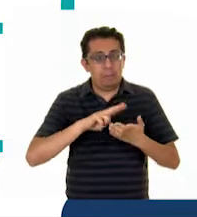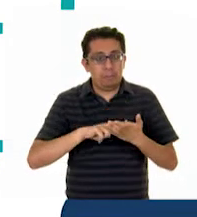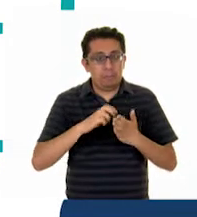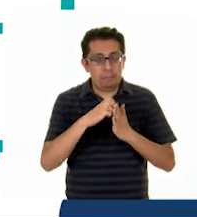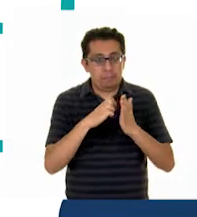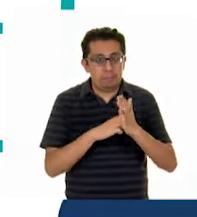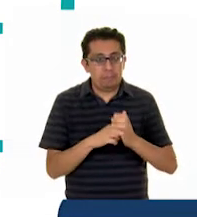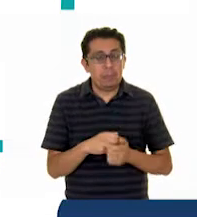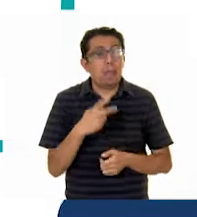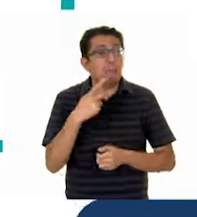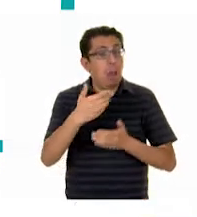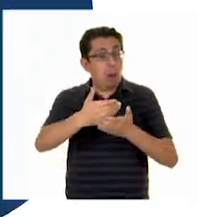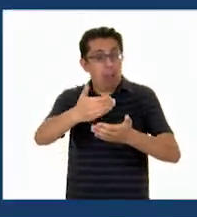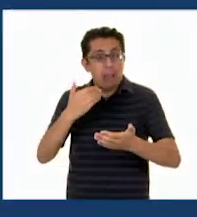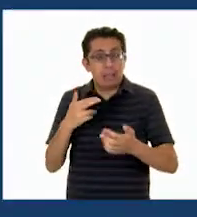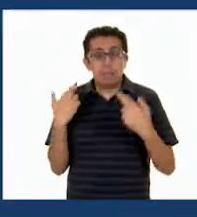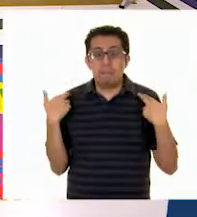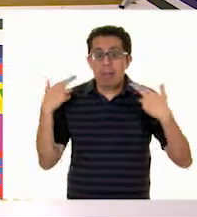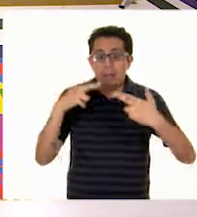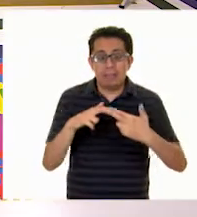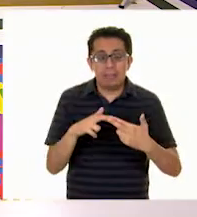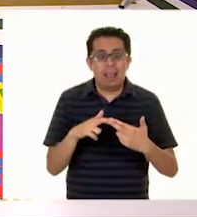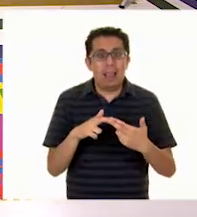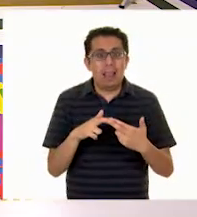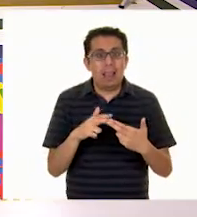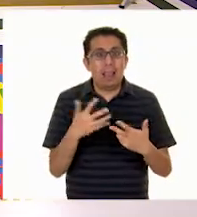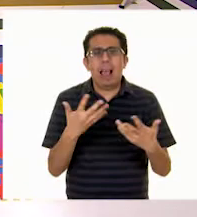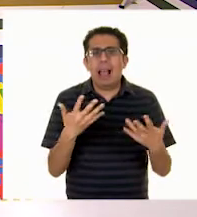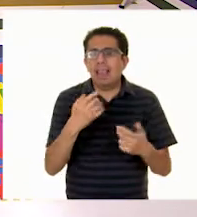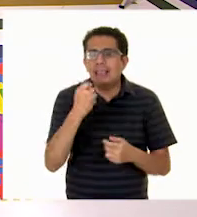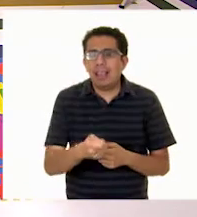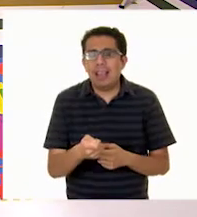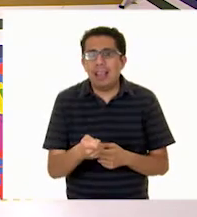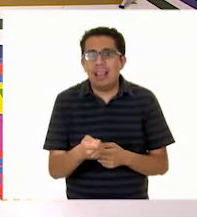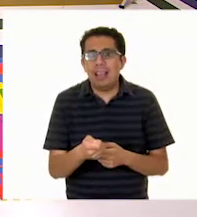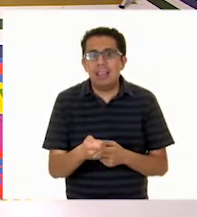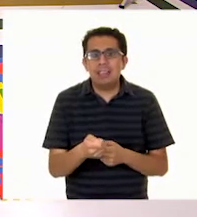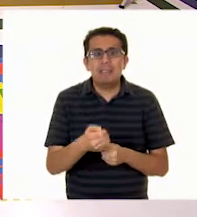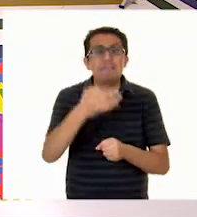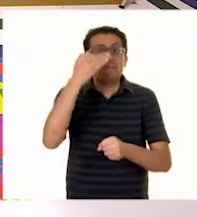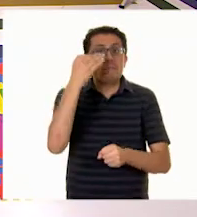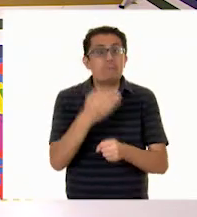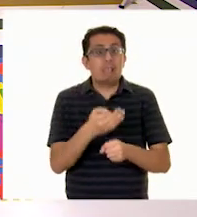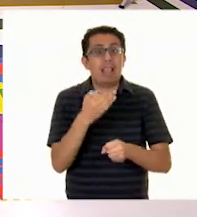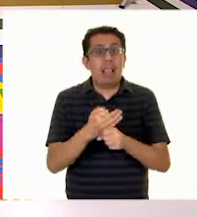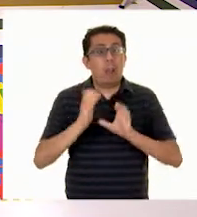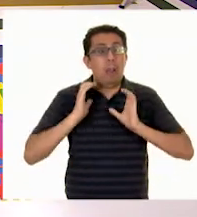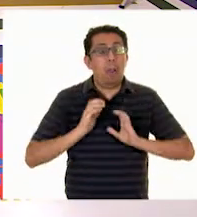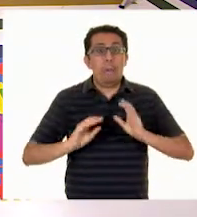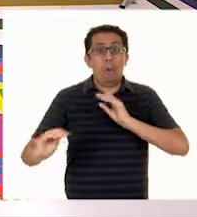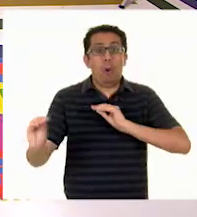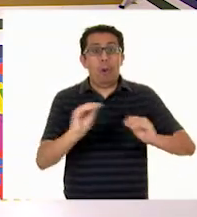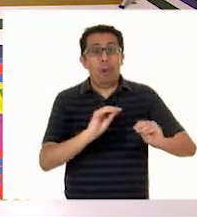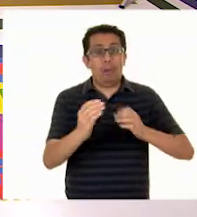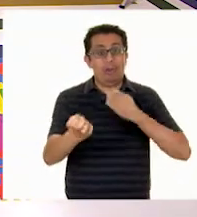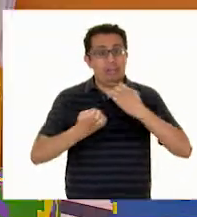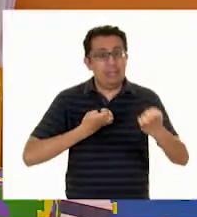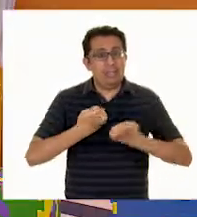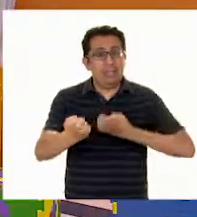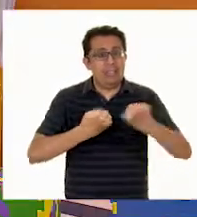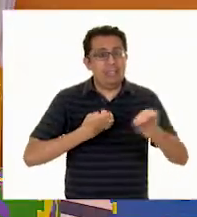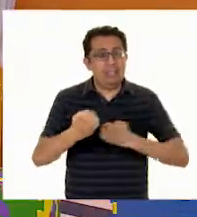Pero antes Maestra Elvira Ha llegado El momento De De movernos Pero muchísimo